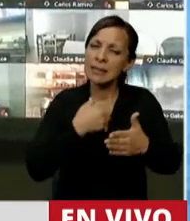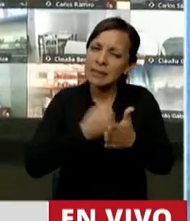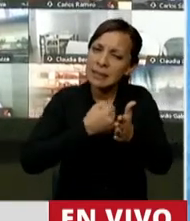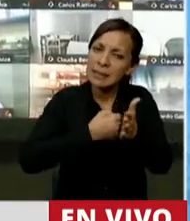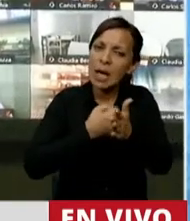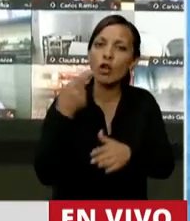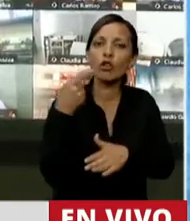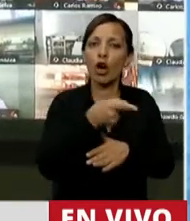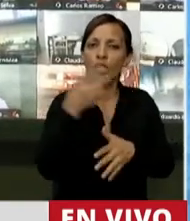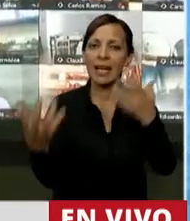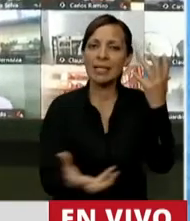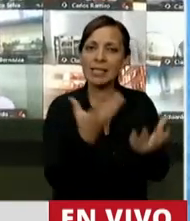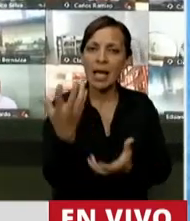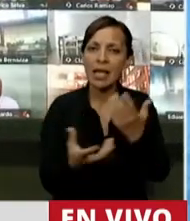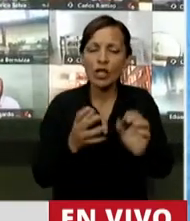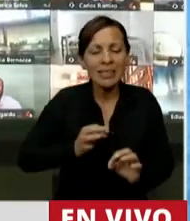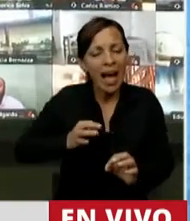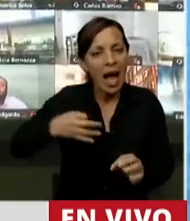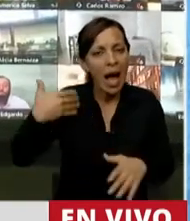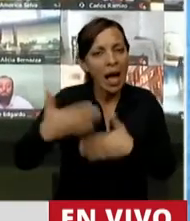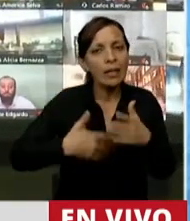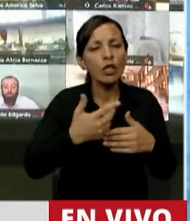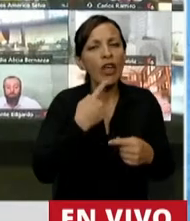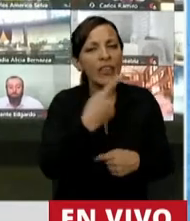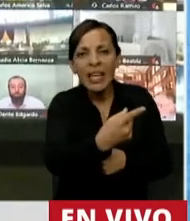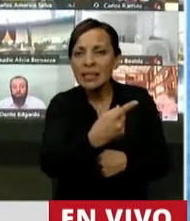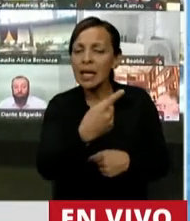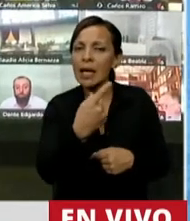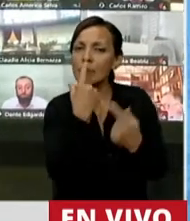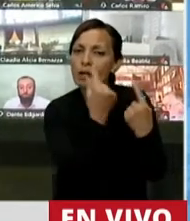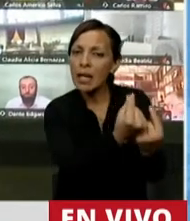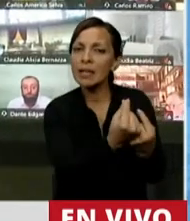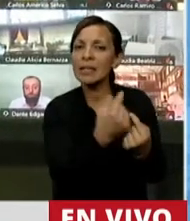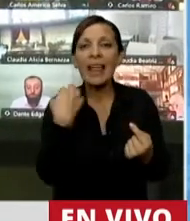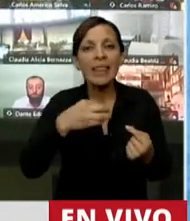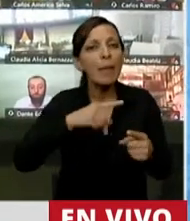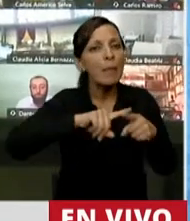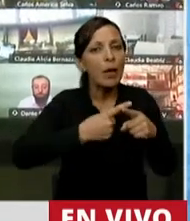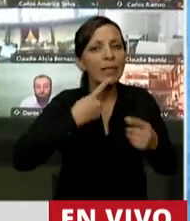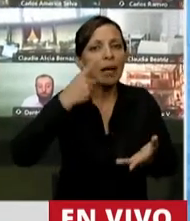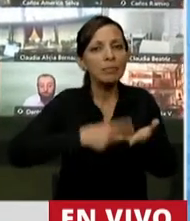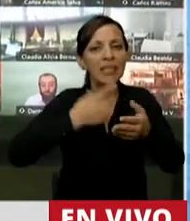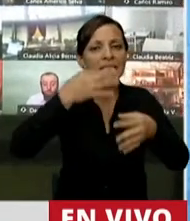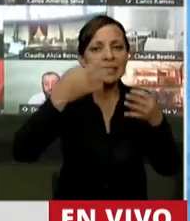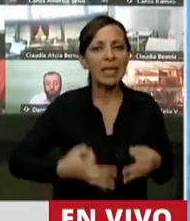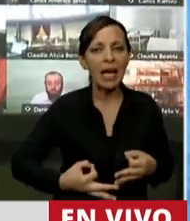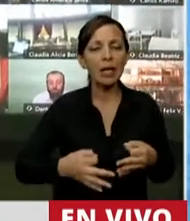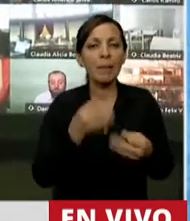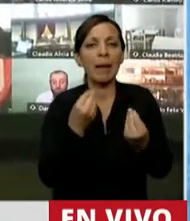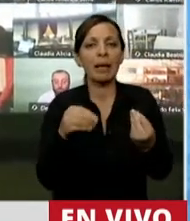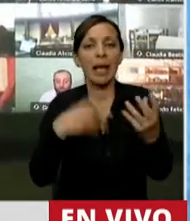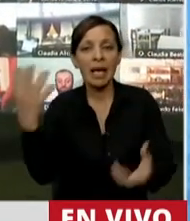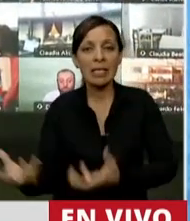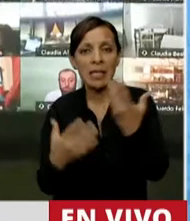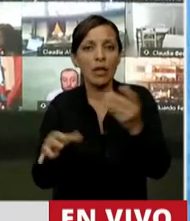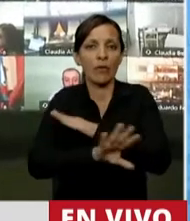los incendios, que vienen hace años planteando que hay que tomar una política en serio que impida que estos incendios